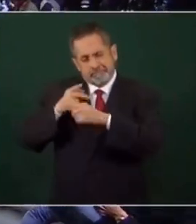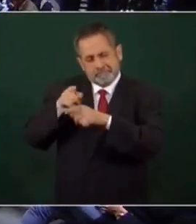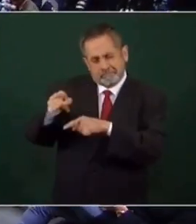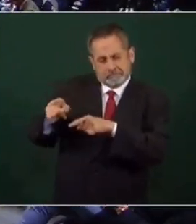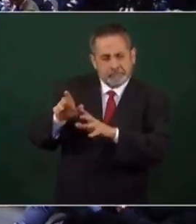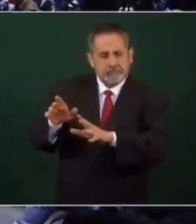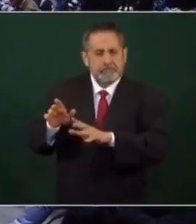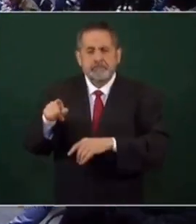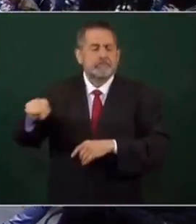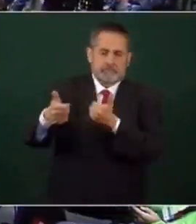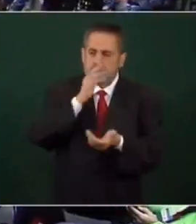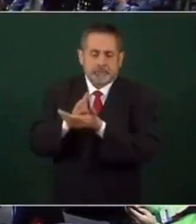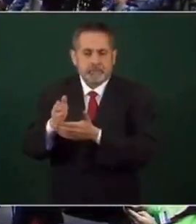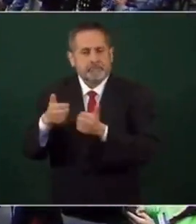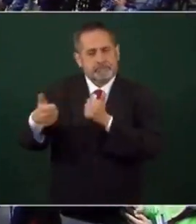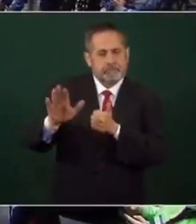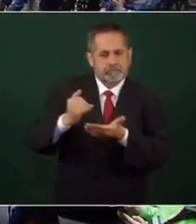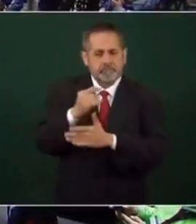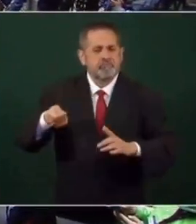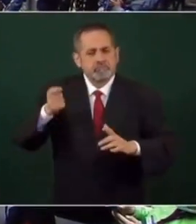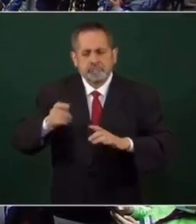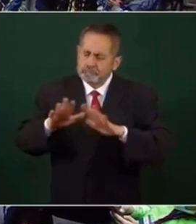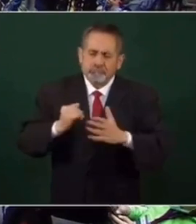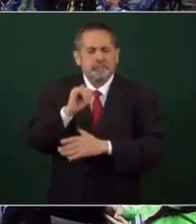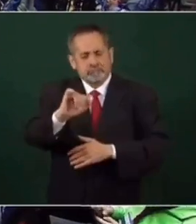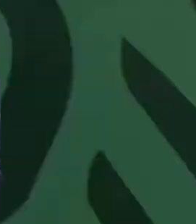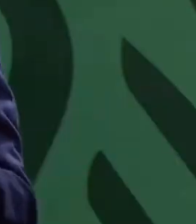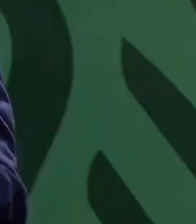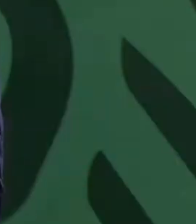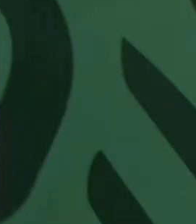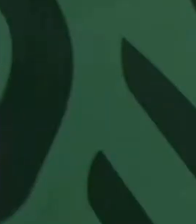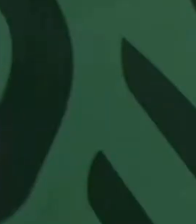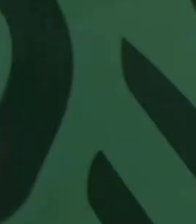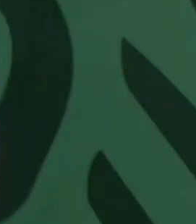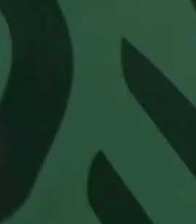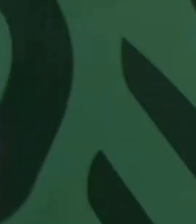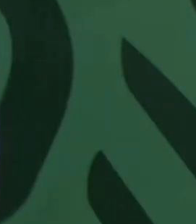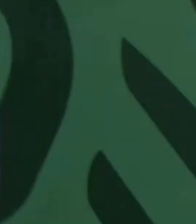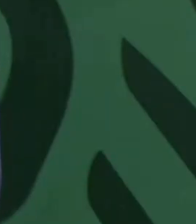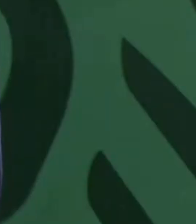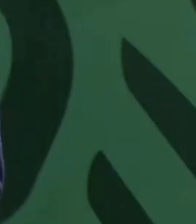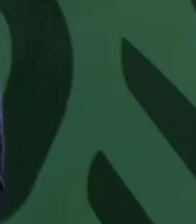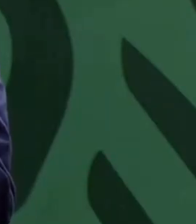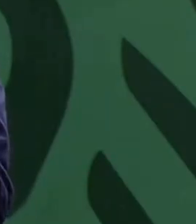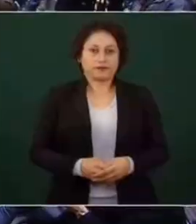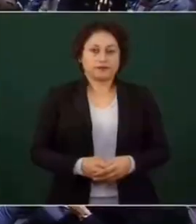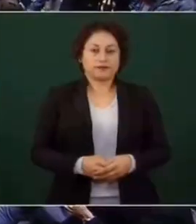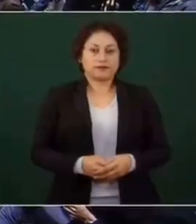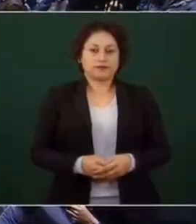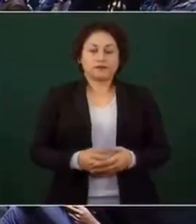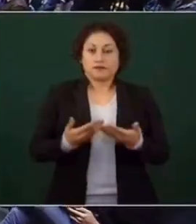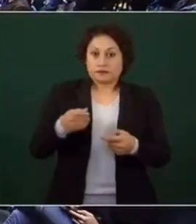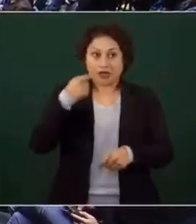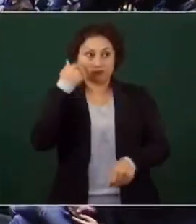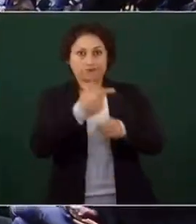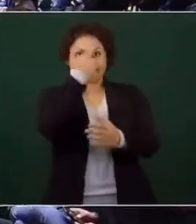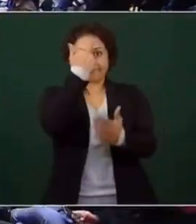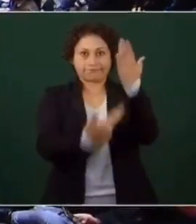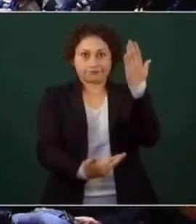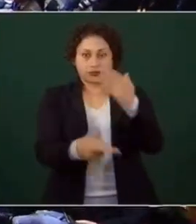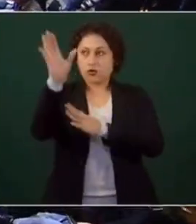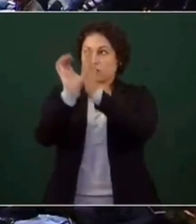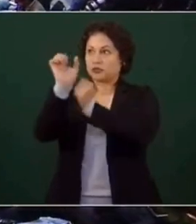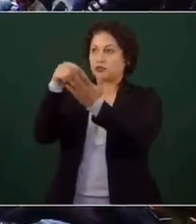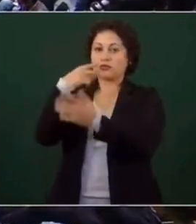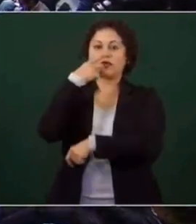que decide, resuelve que existe una irregularidad, un delito y que de acuerdo a la constitución